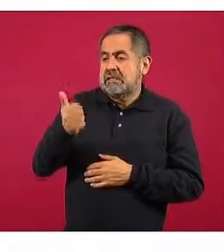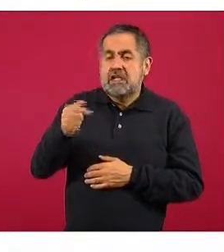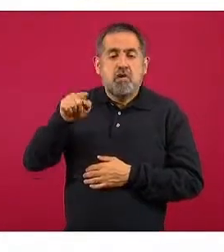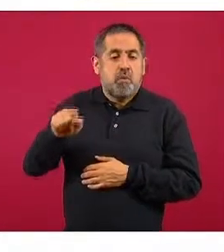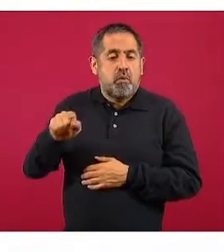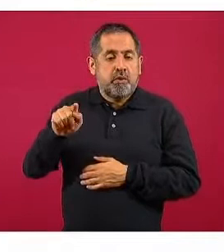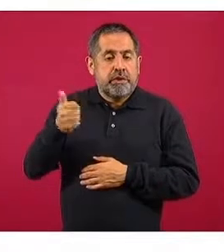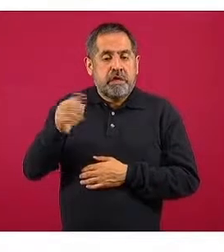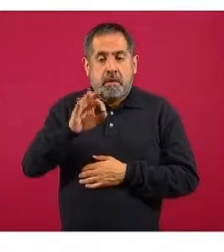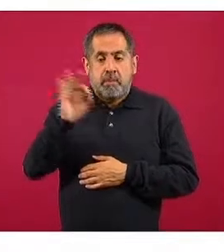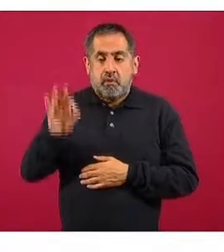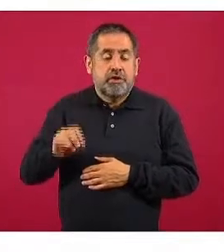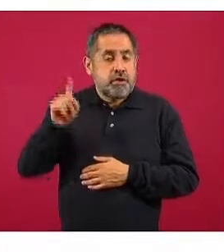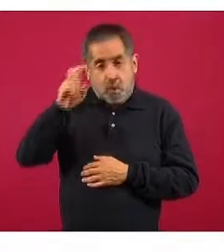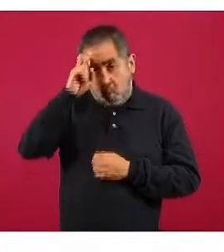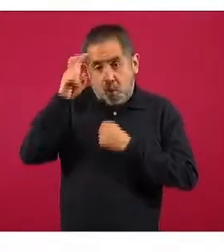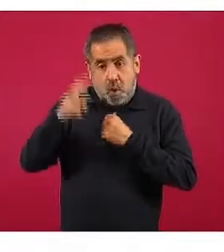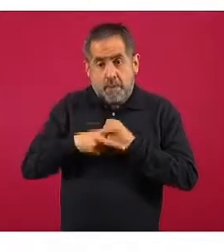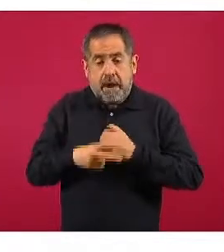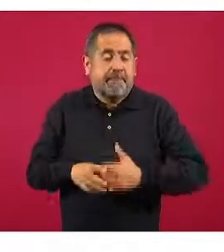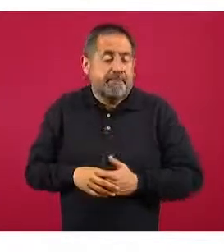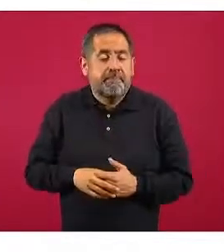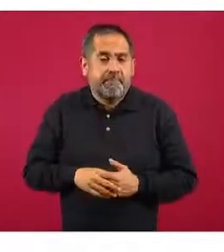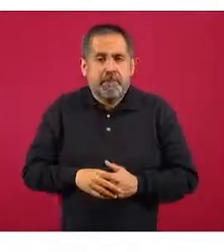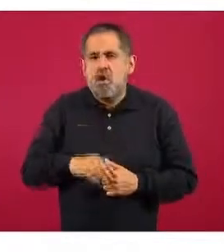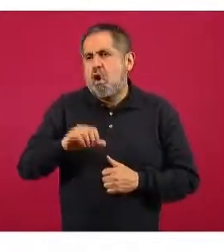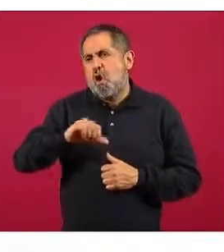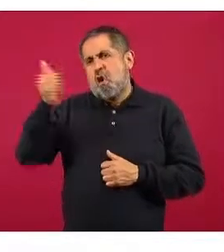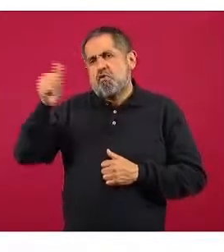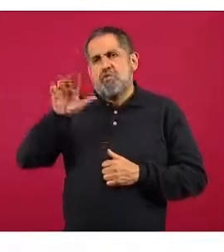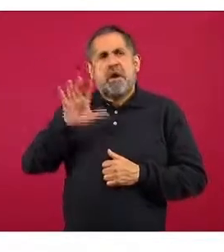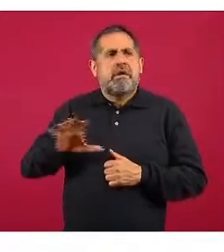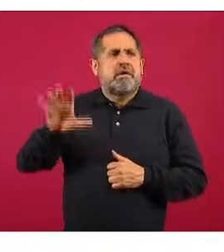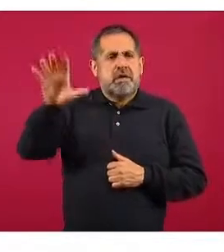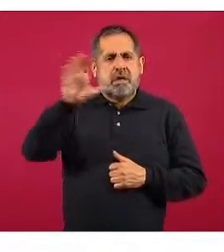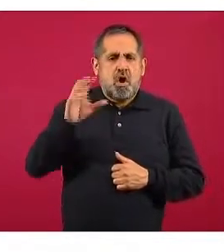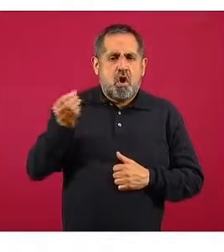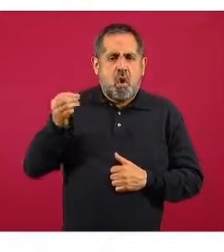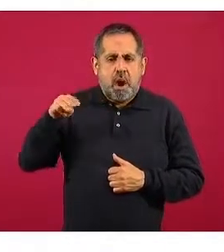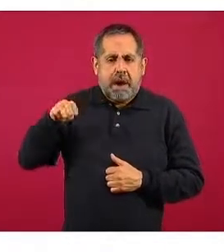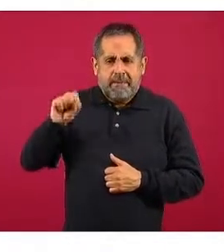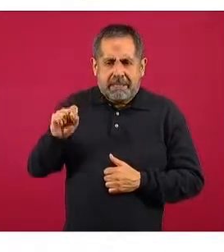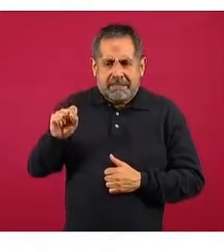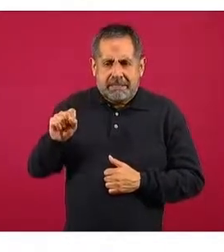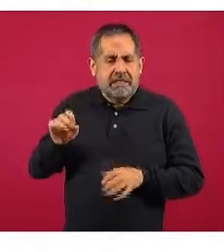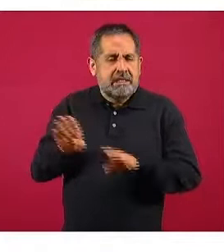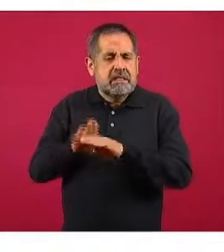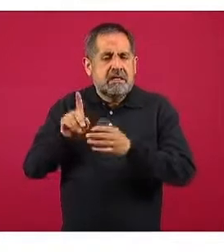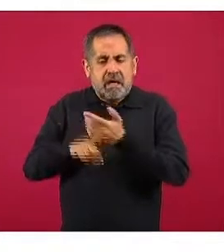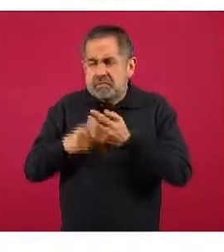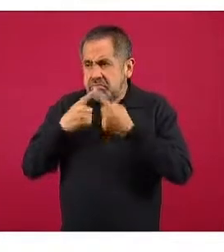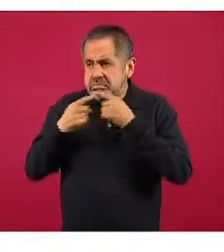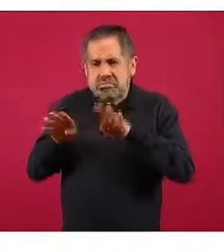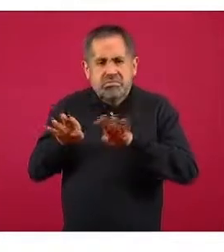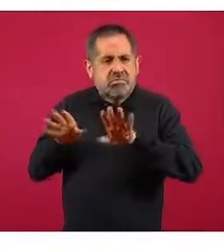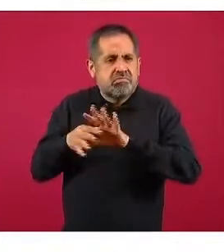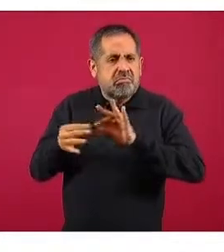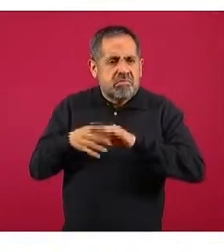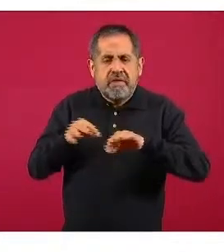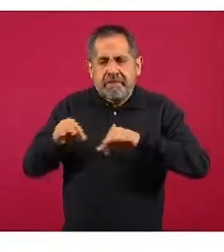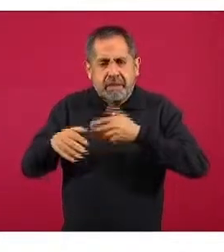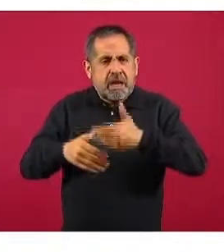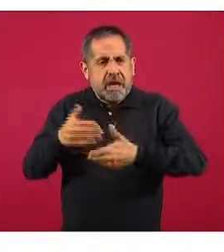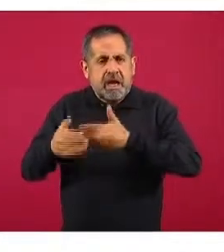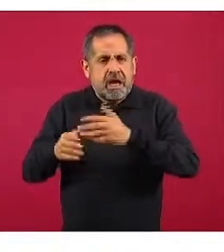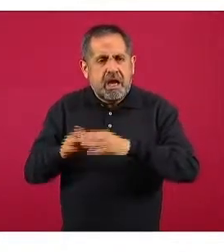.6%. Y bueno, ya veíamos que otras regiones de la Unión Mundial de la Salud han mantenido o una actividad